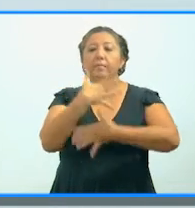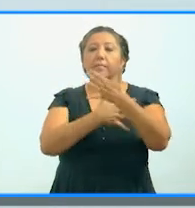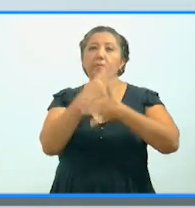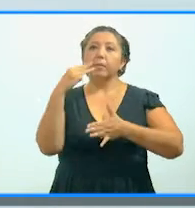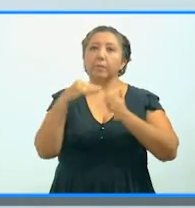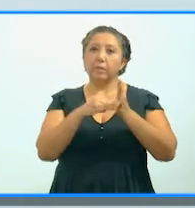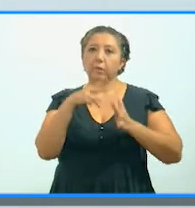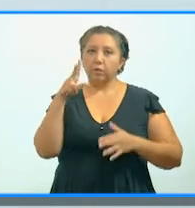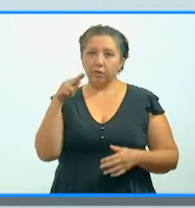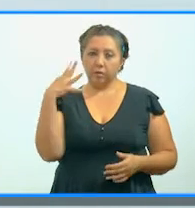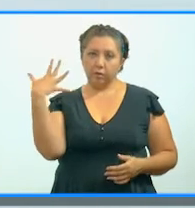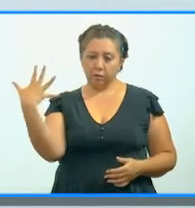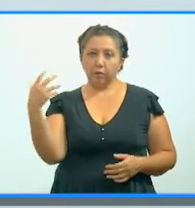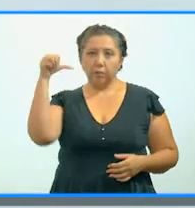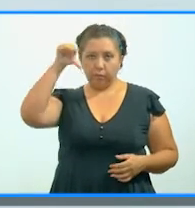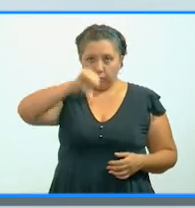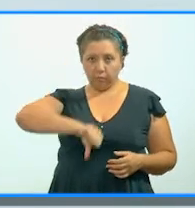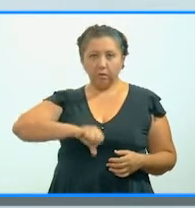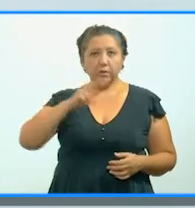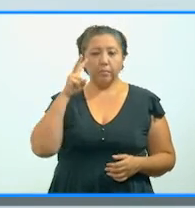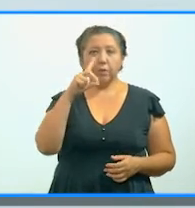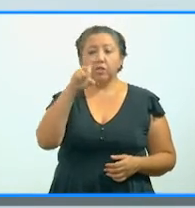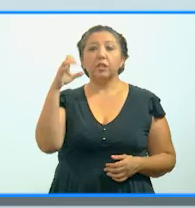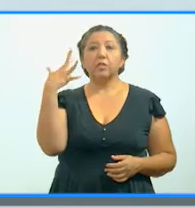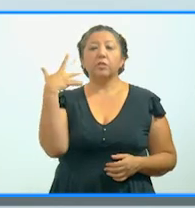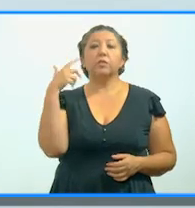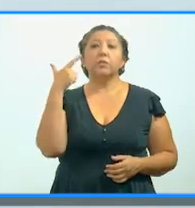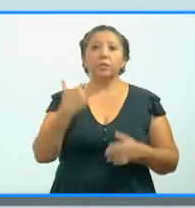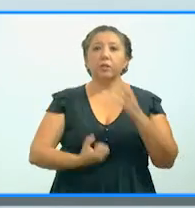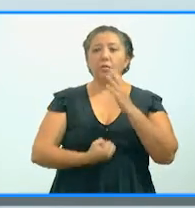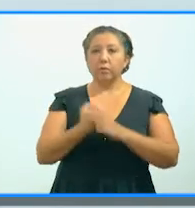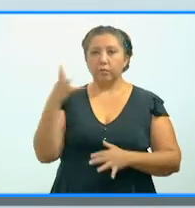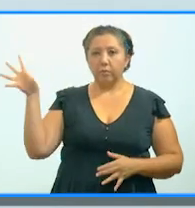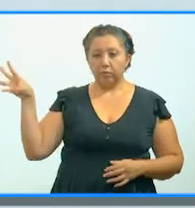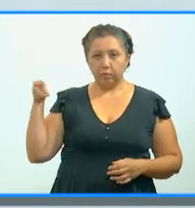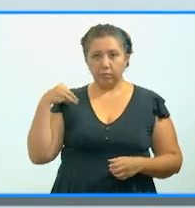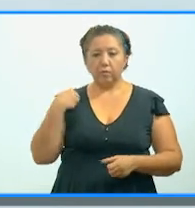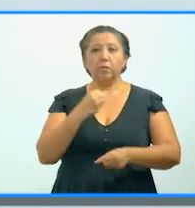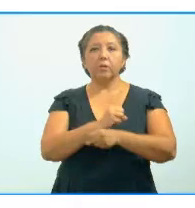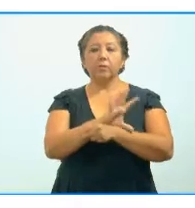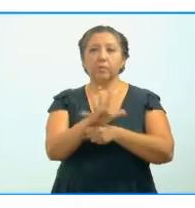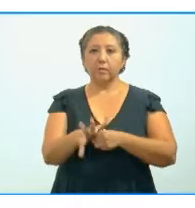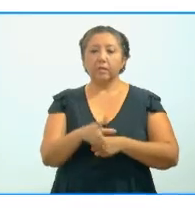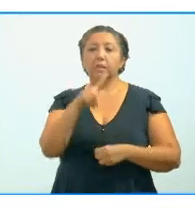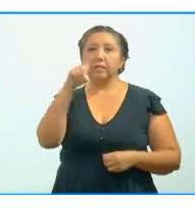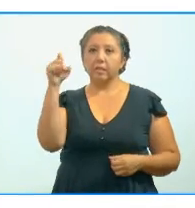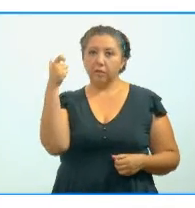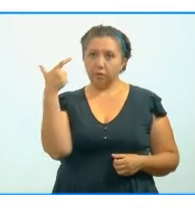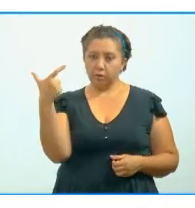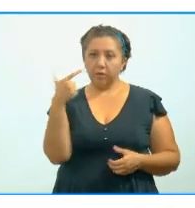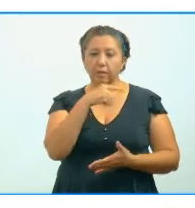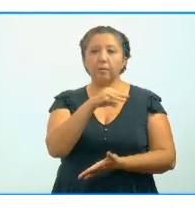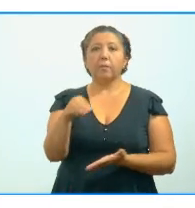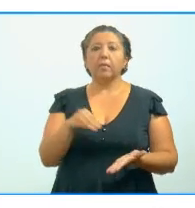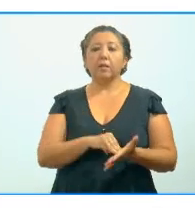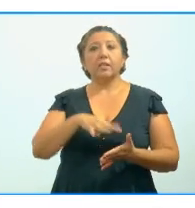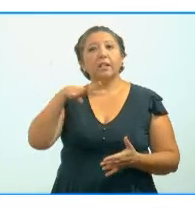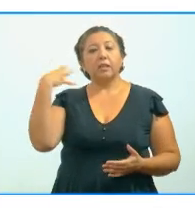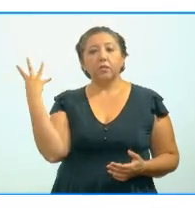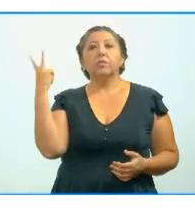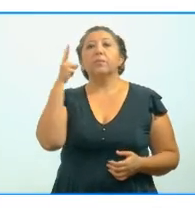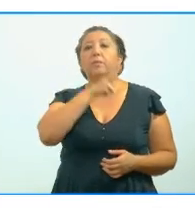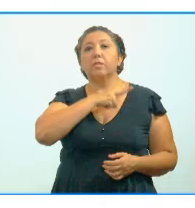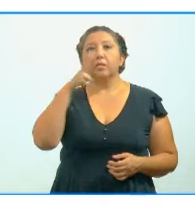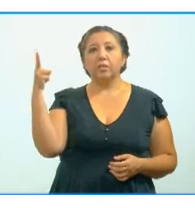,085. Hoy se detectaron 157 nuevos contagios de coronavirus. 107 en Mérida, 14 en